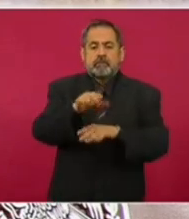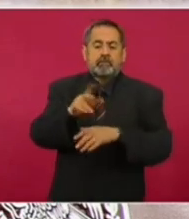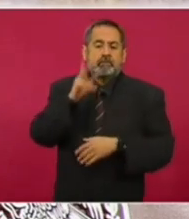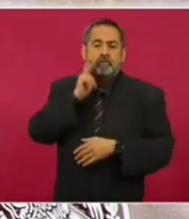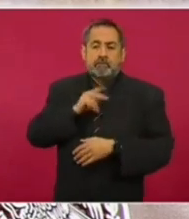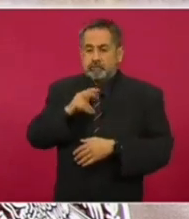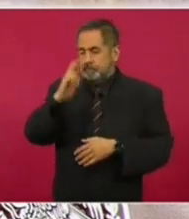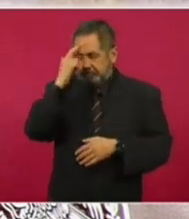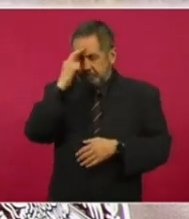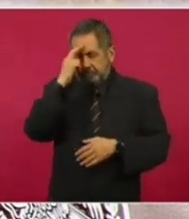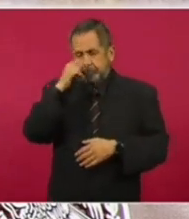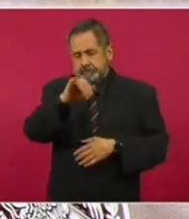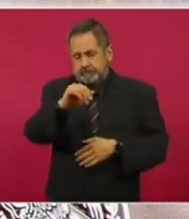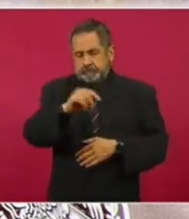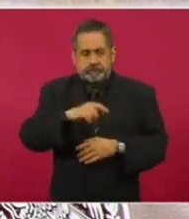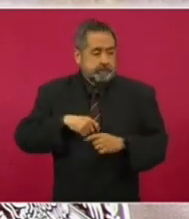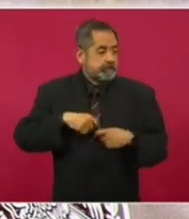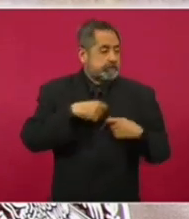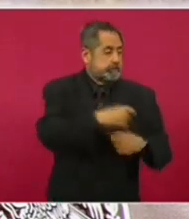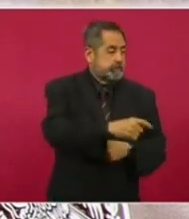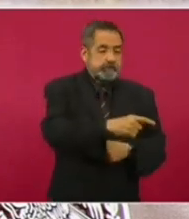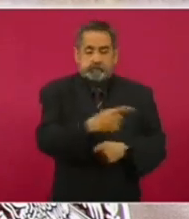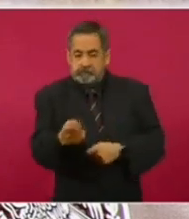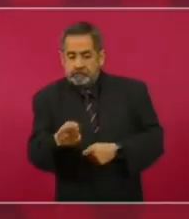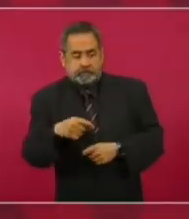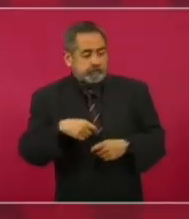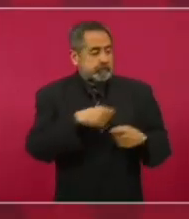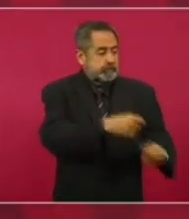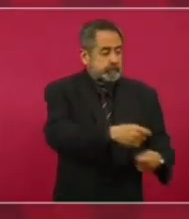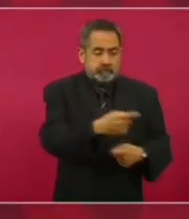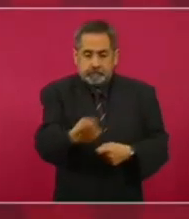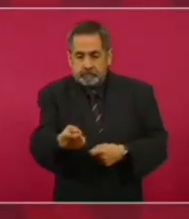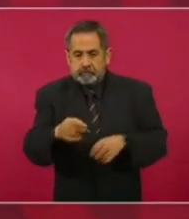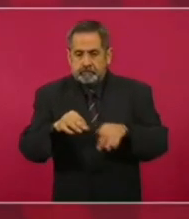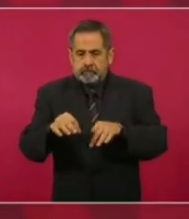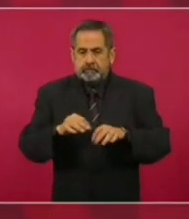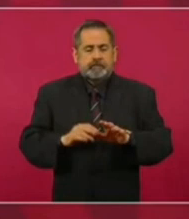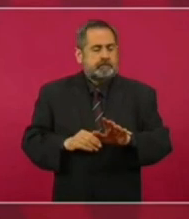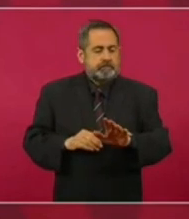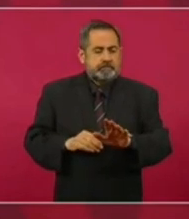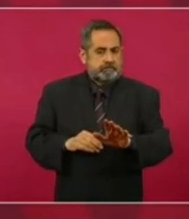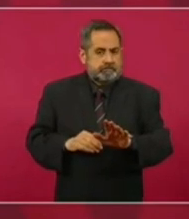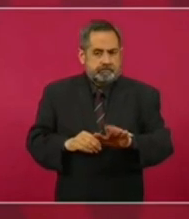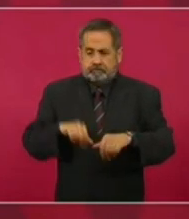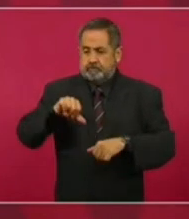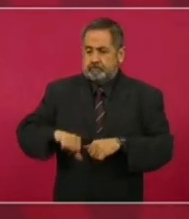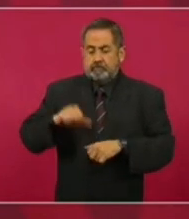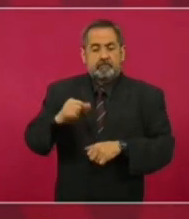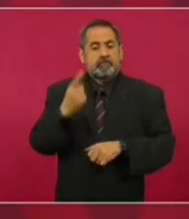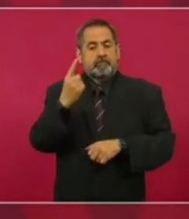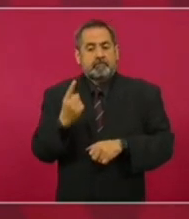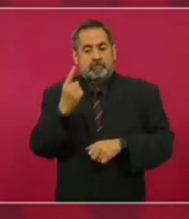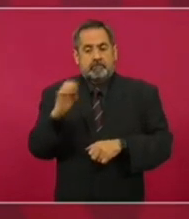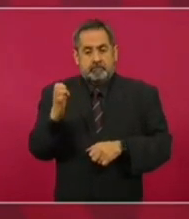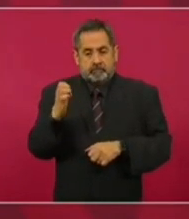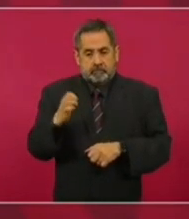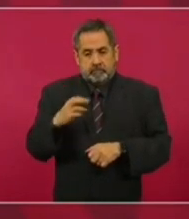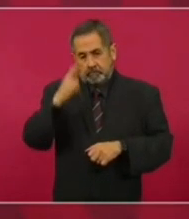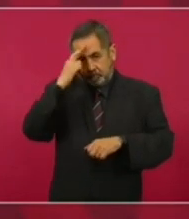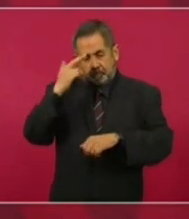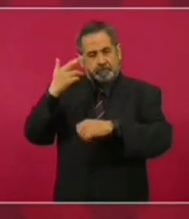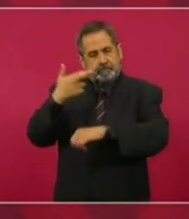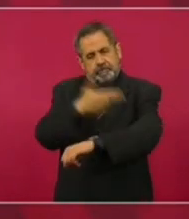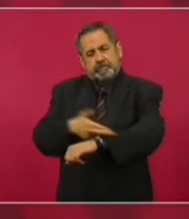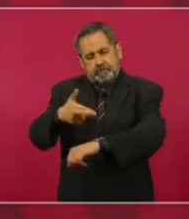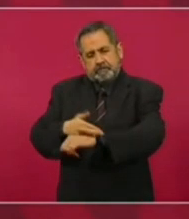Recordar que a partir del 1 de enero de este año, con el plazo transitorio en materia de